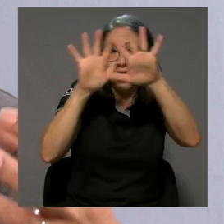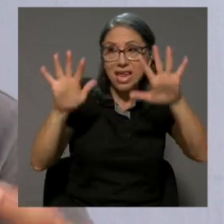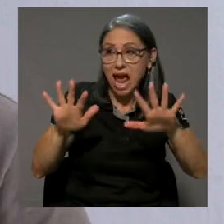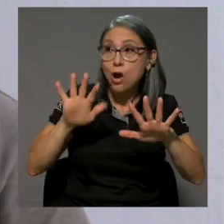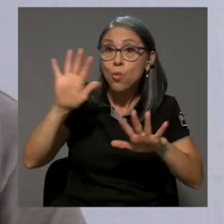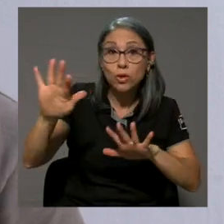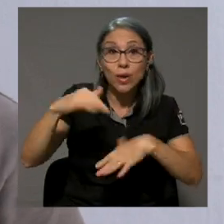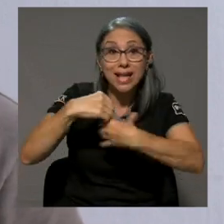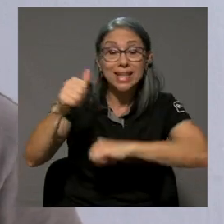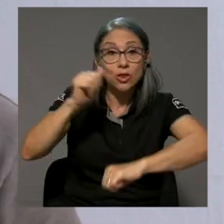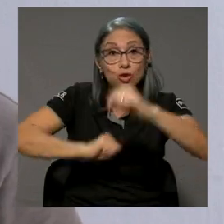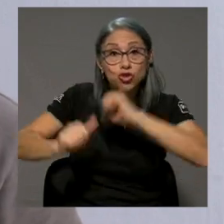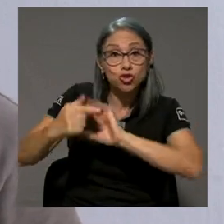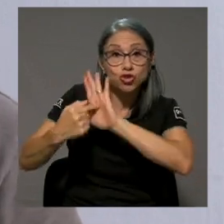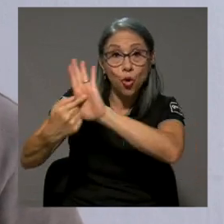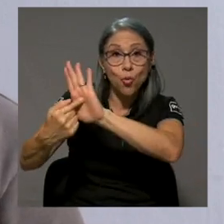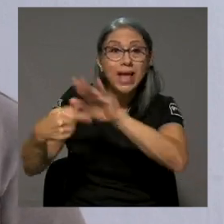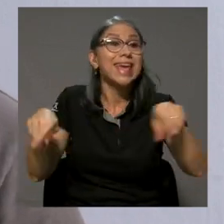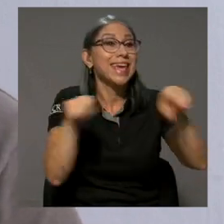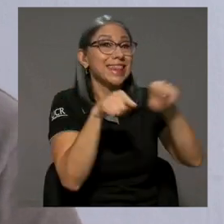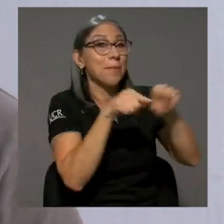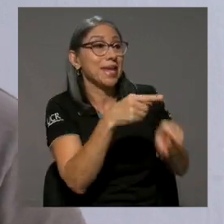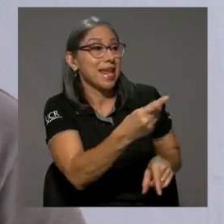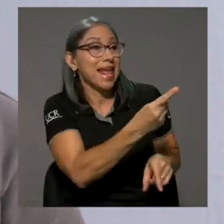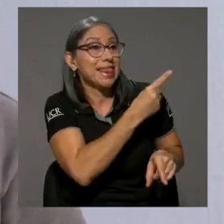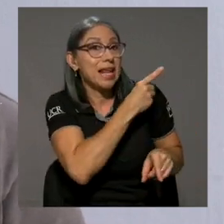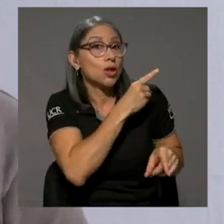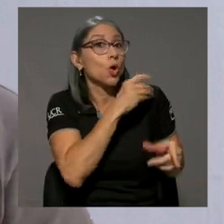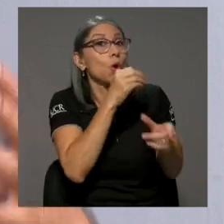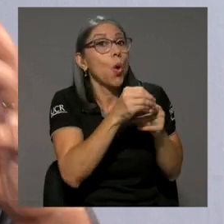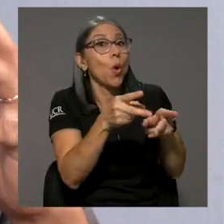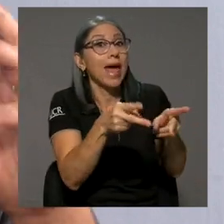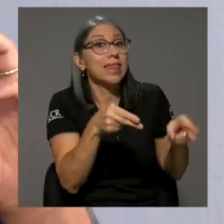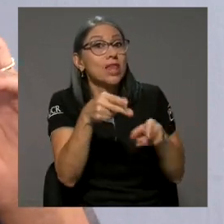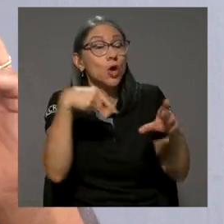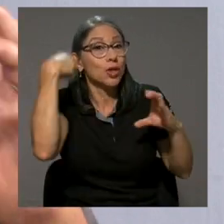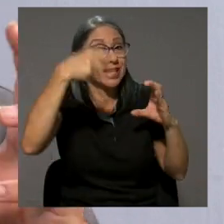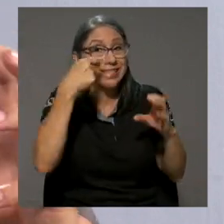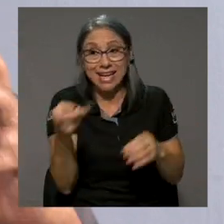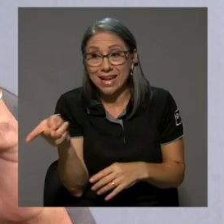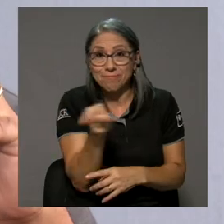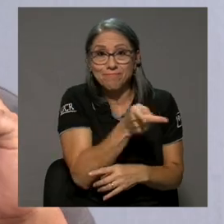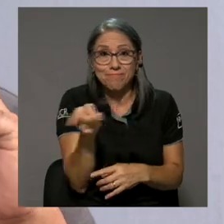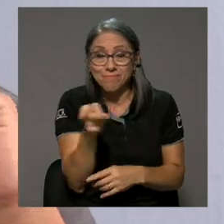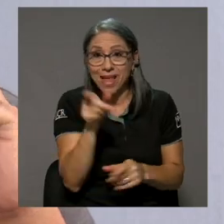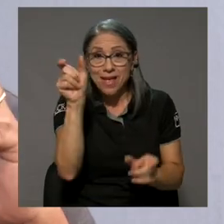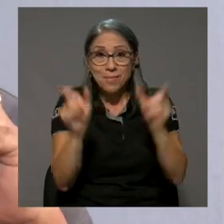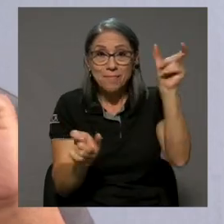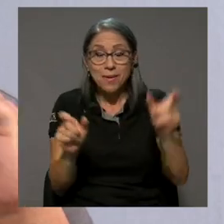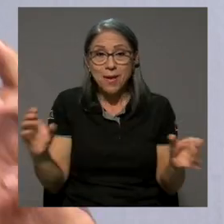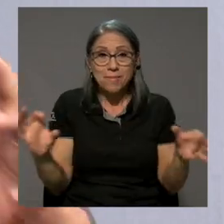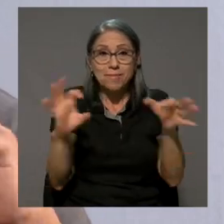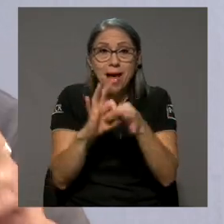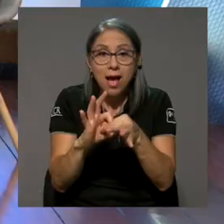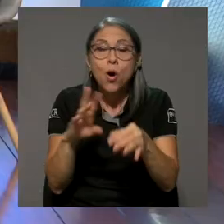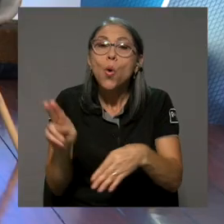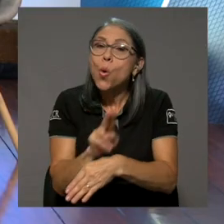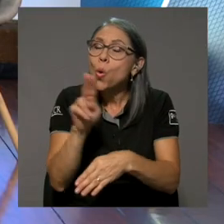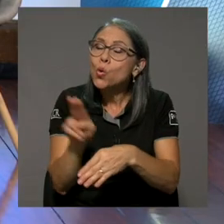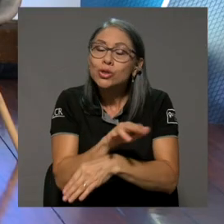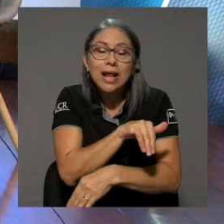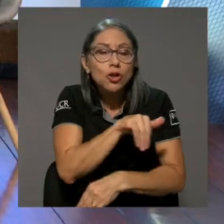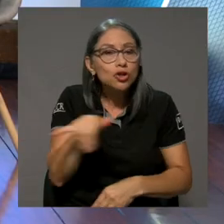medio de su acto y el cineasta, especialmente el director o el editor, se manejan usando las